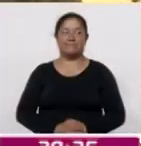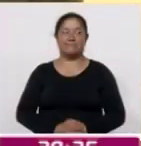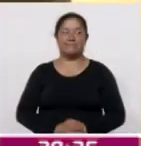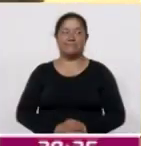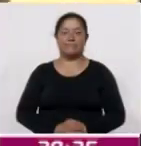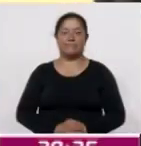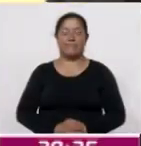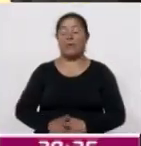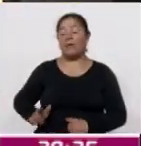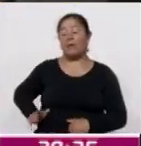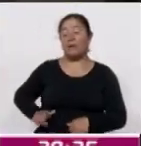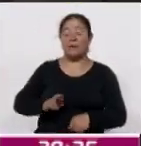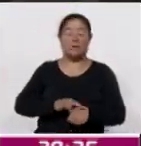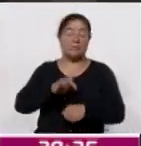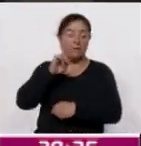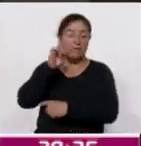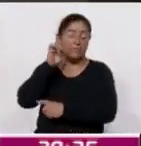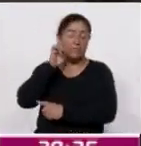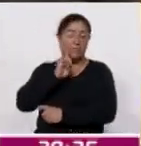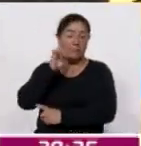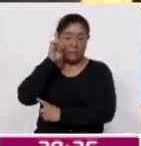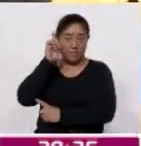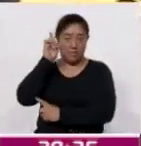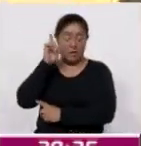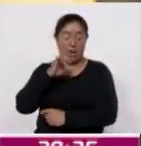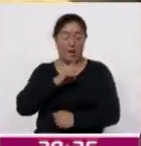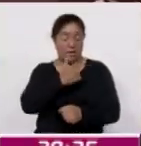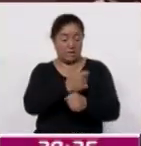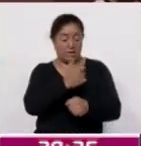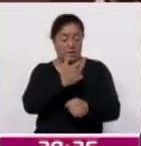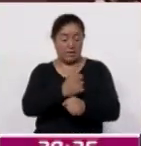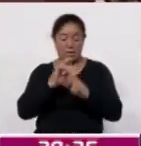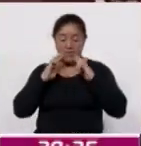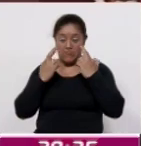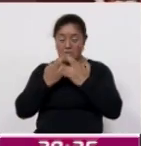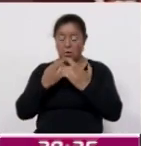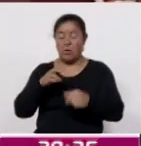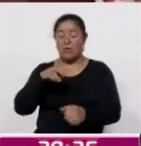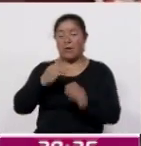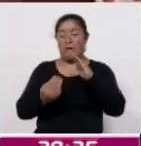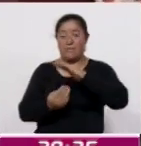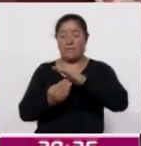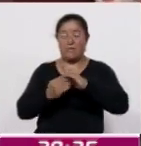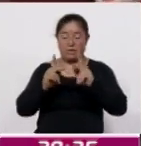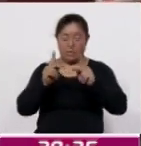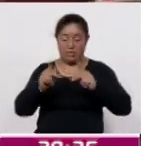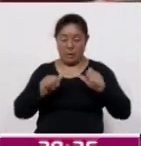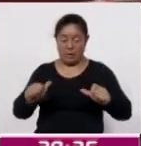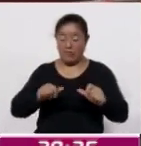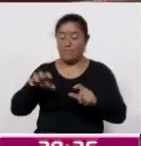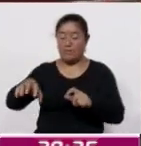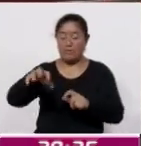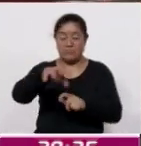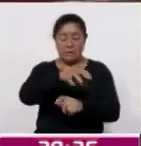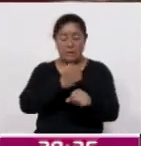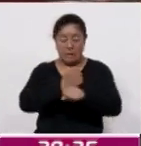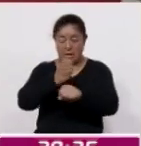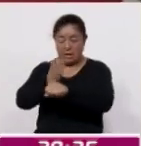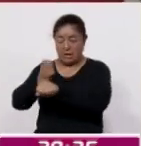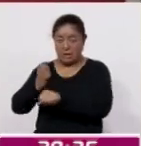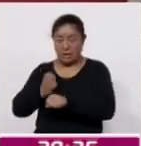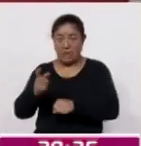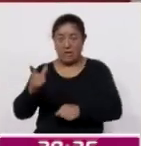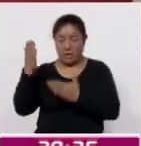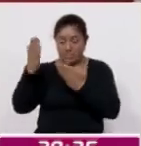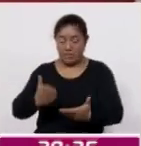La gobernadora Lorena Cuellar Cisneros presidió la séptima reunión de la Mesa Interregional para la construcción de paz y seguridad en el Estado, donde asistieron